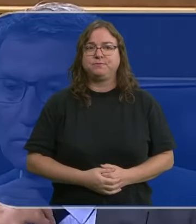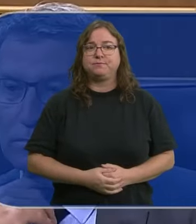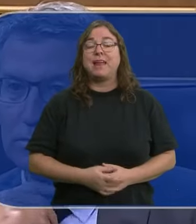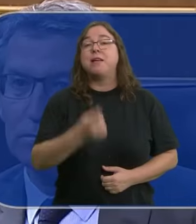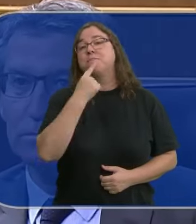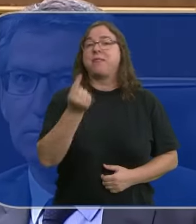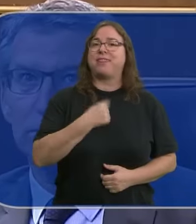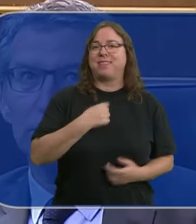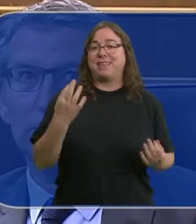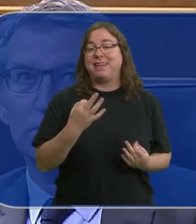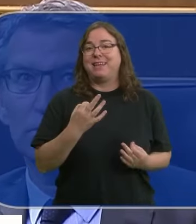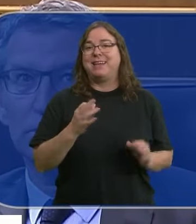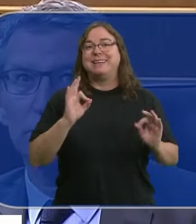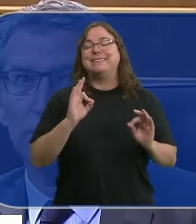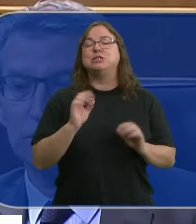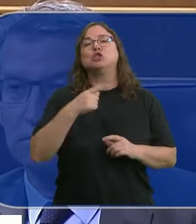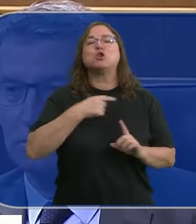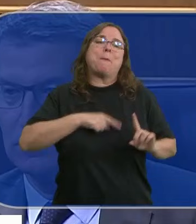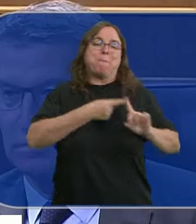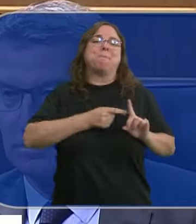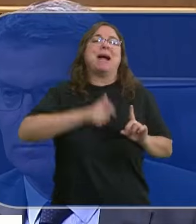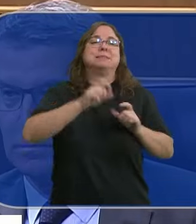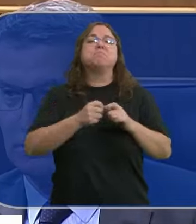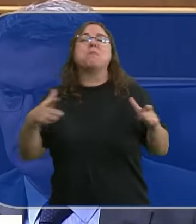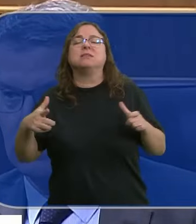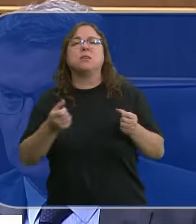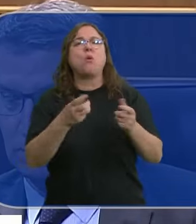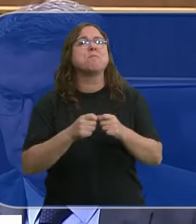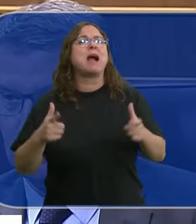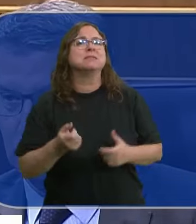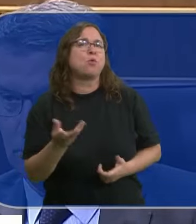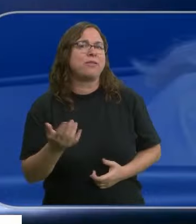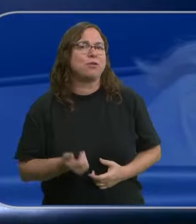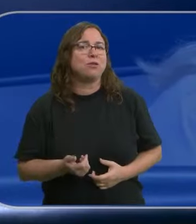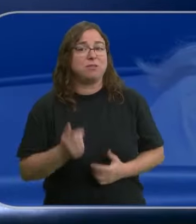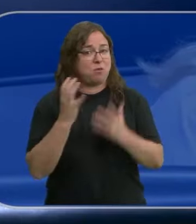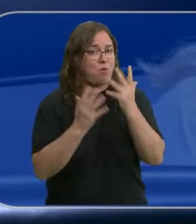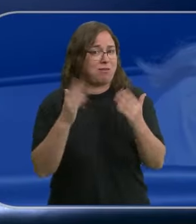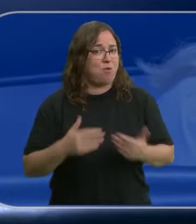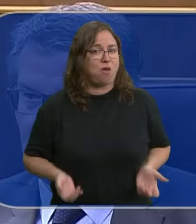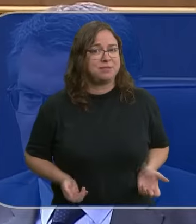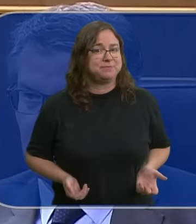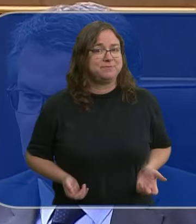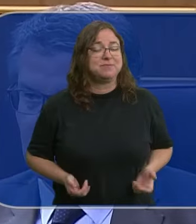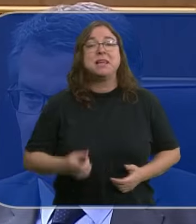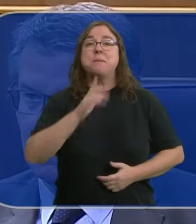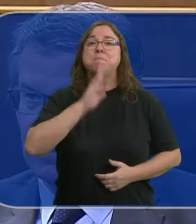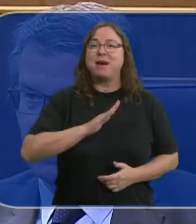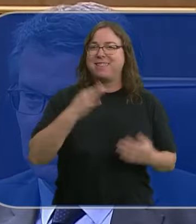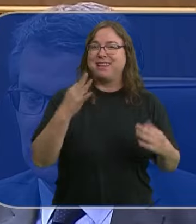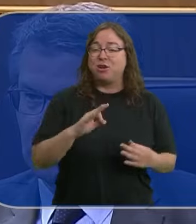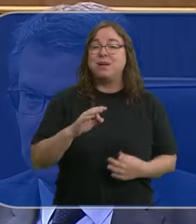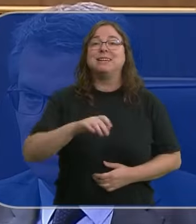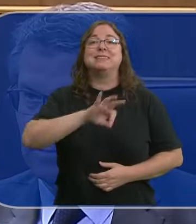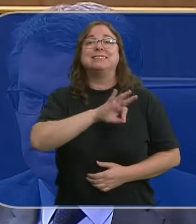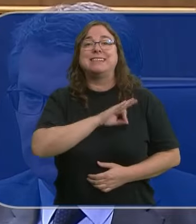Nos dijeron que eran más. ¿Cuántos más, señora Montero? Porque no le salen las cuentas. ¿Les parece normal